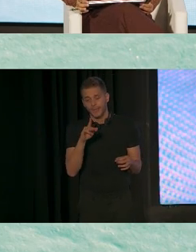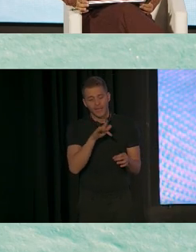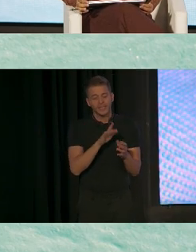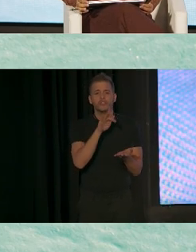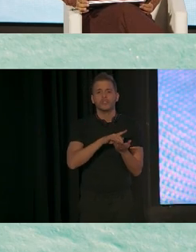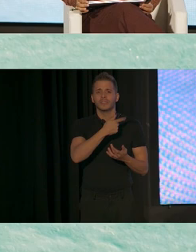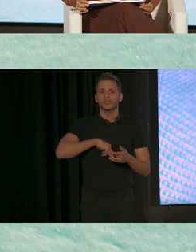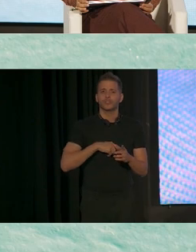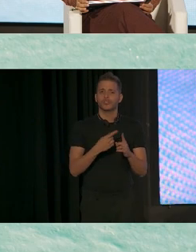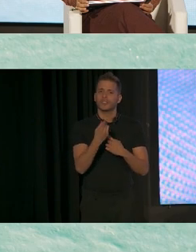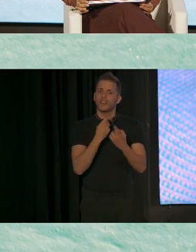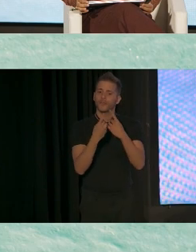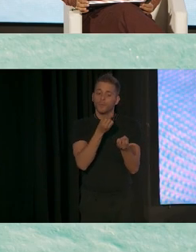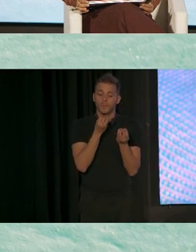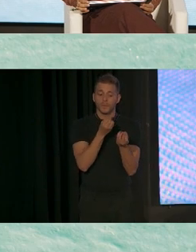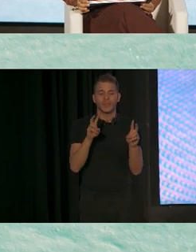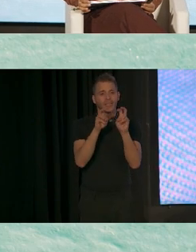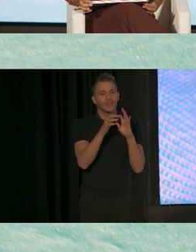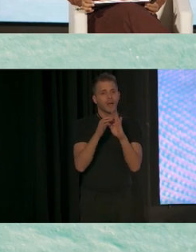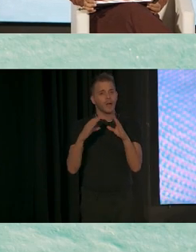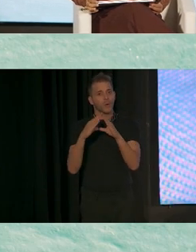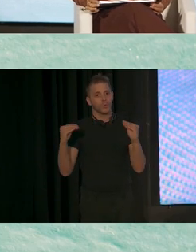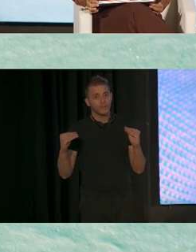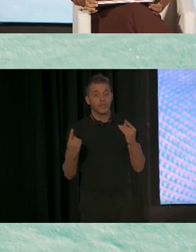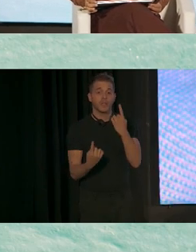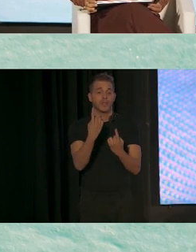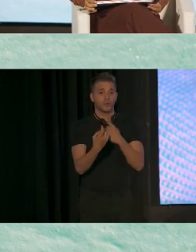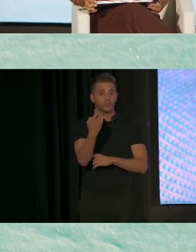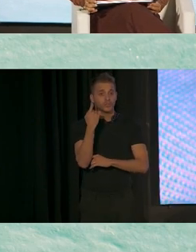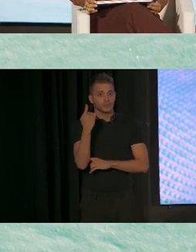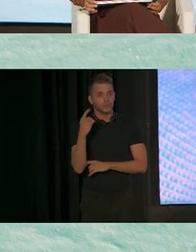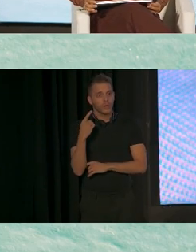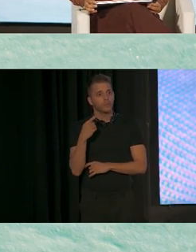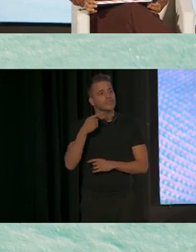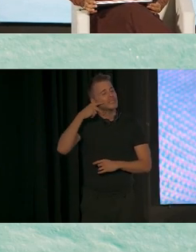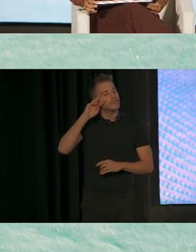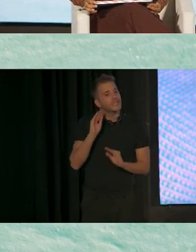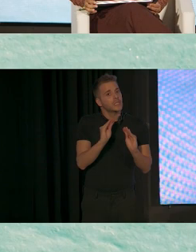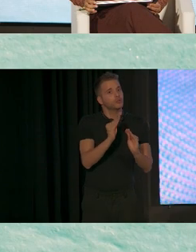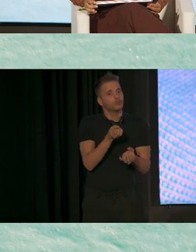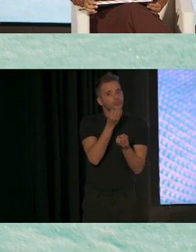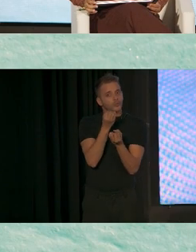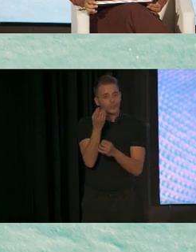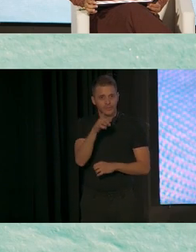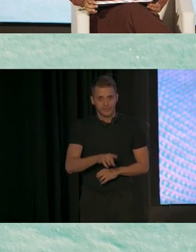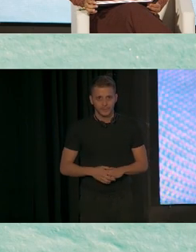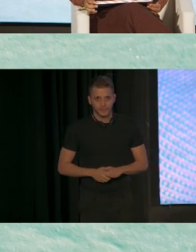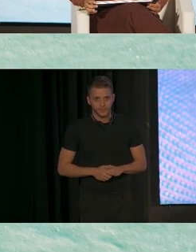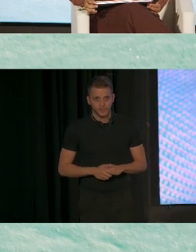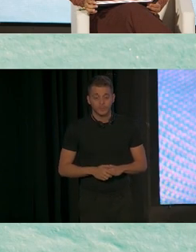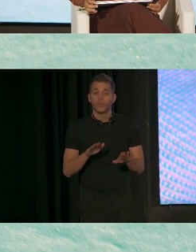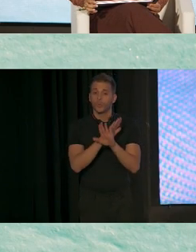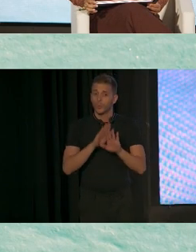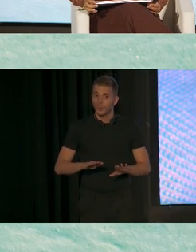sobre la universidad y algunos estudiantes brindan testimonios de sus experiencias. Por último,